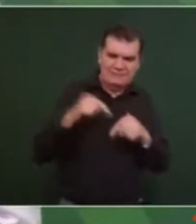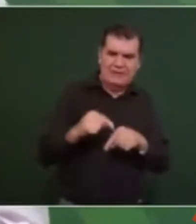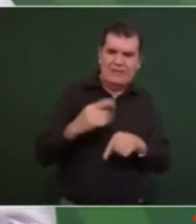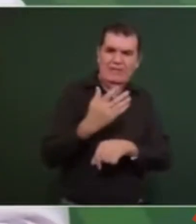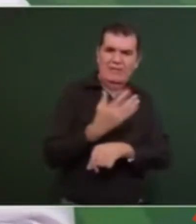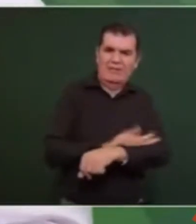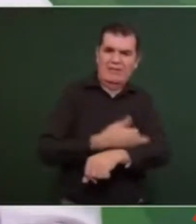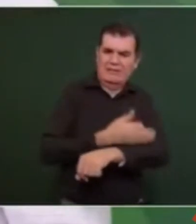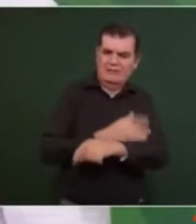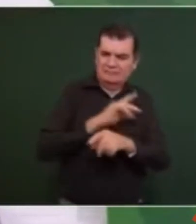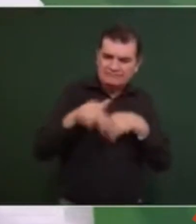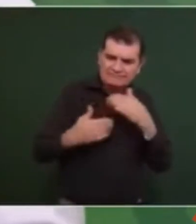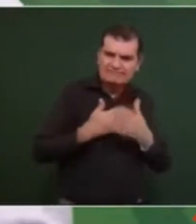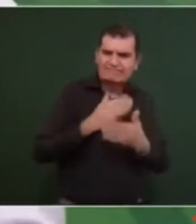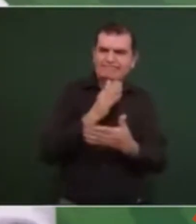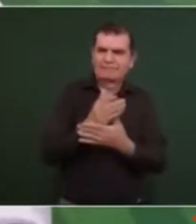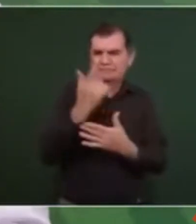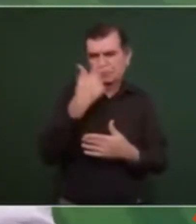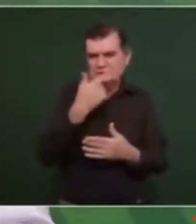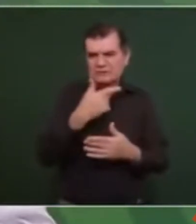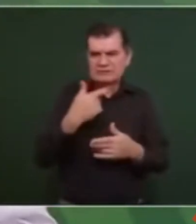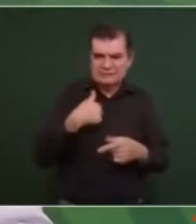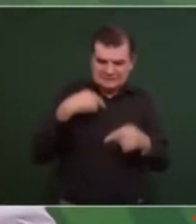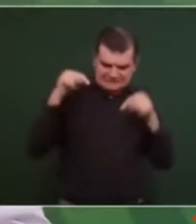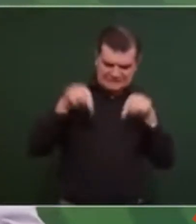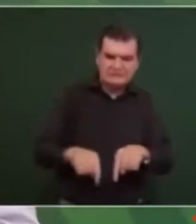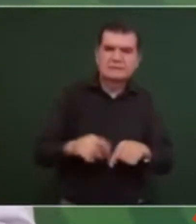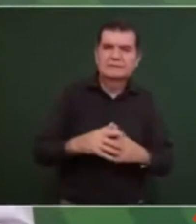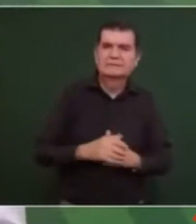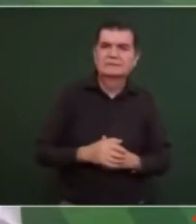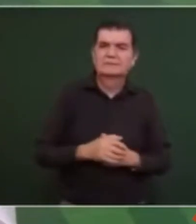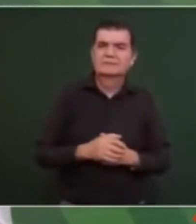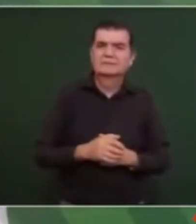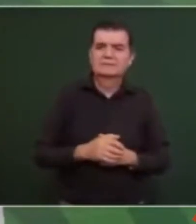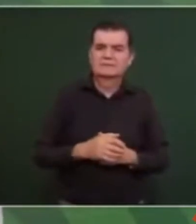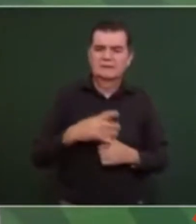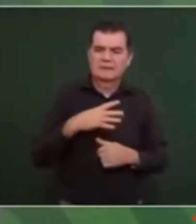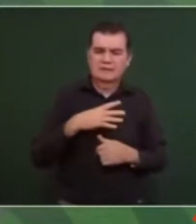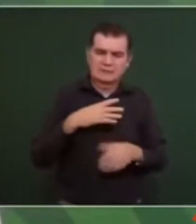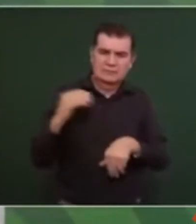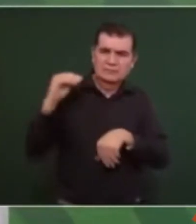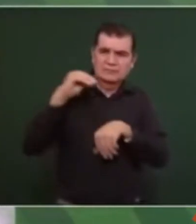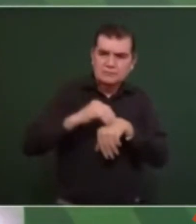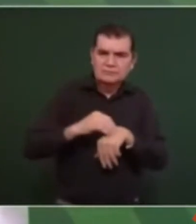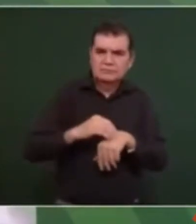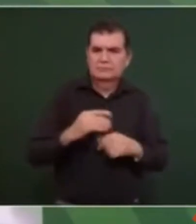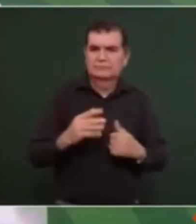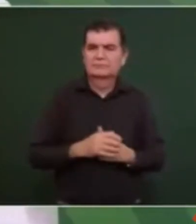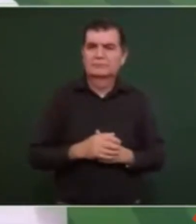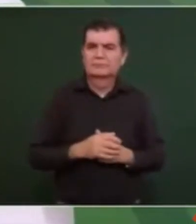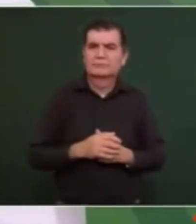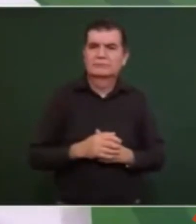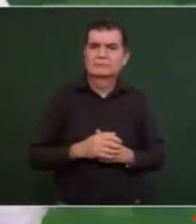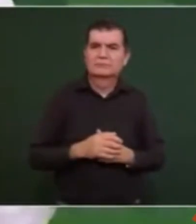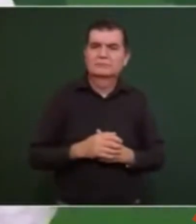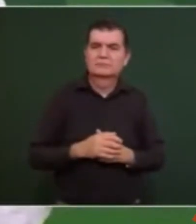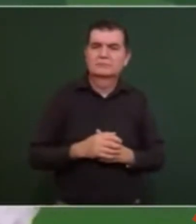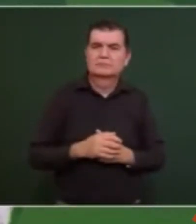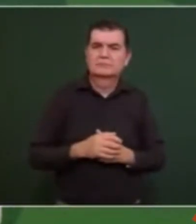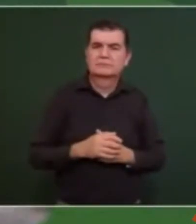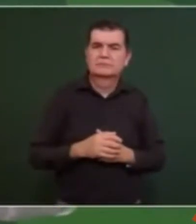la tarde noche hasta acá y establecimos eh